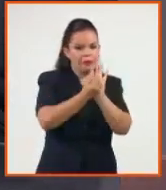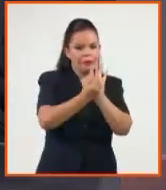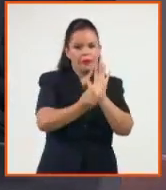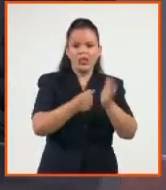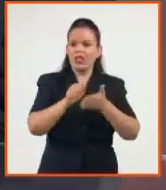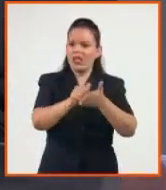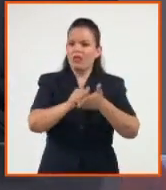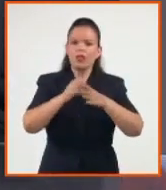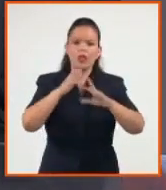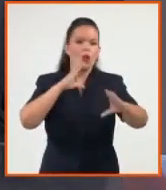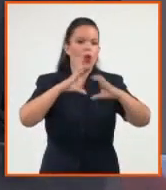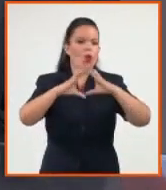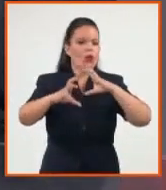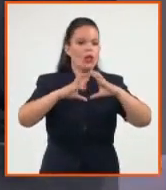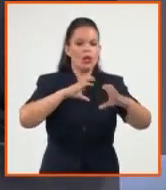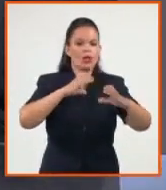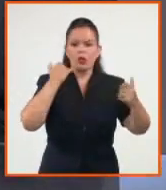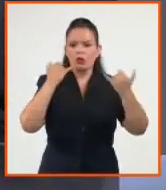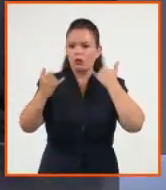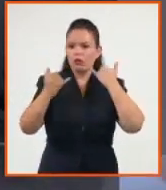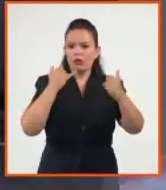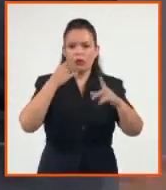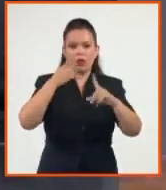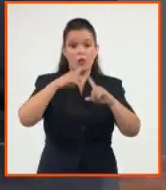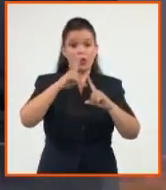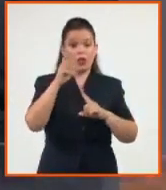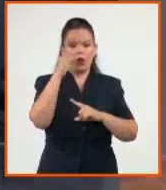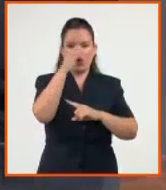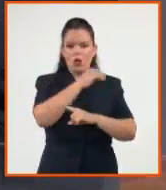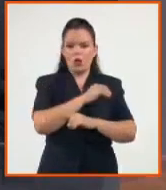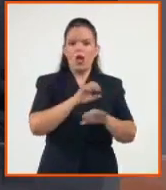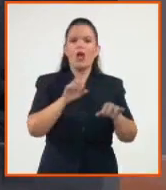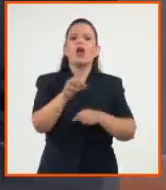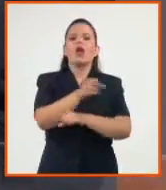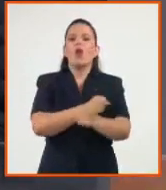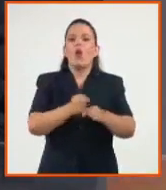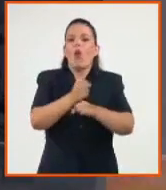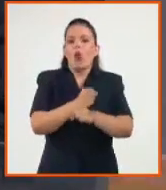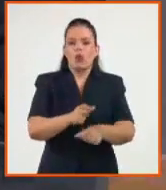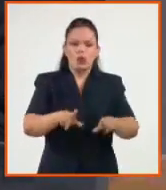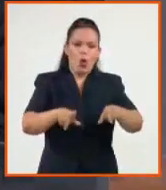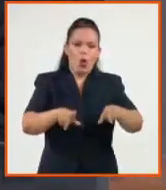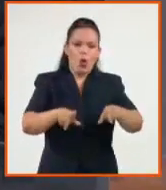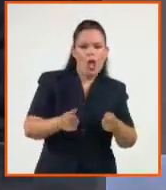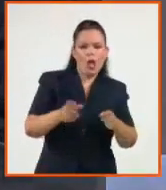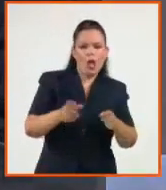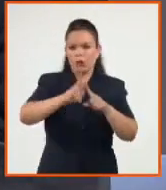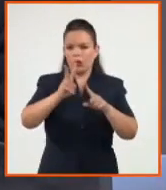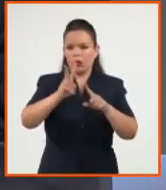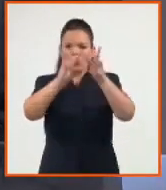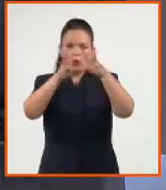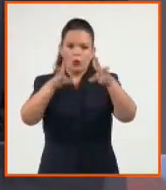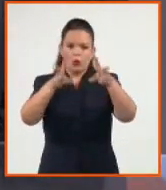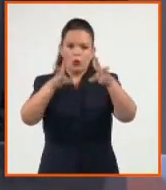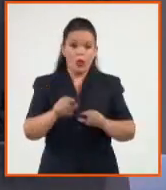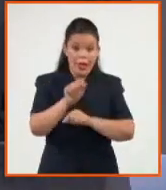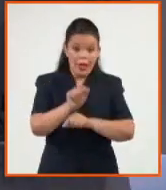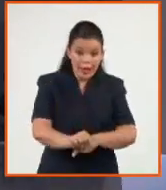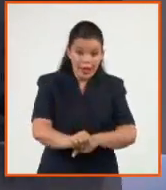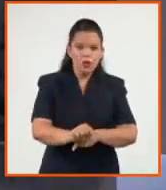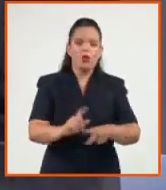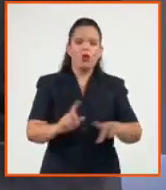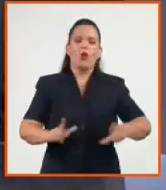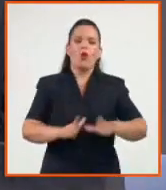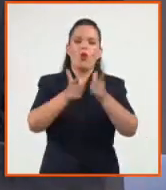tecnologías de la información y la comunicación y el uso del espectro radioeléctrico, que además responden a la implementación de una política